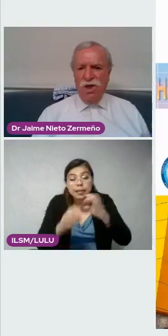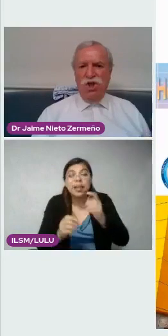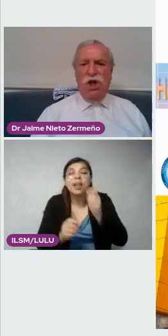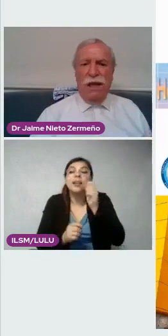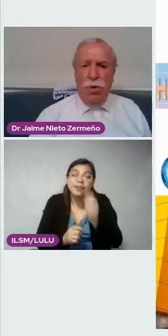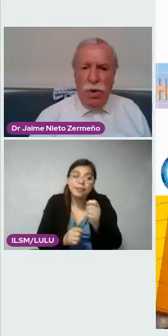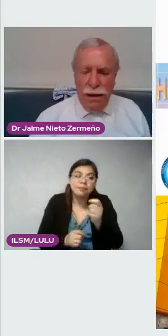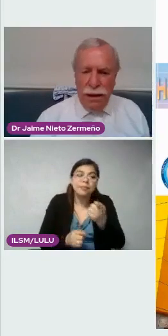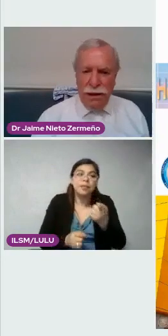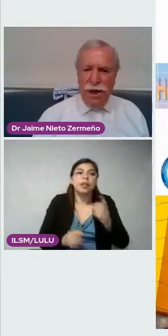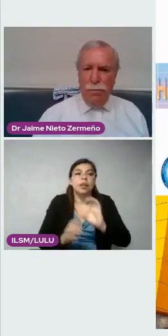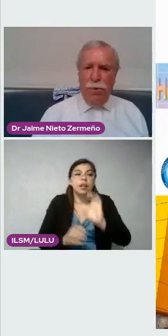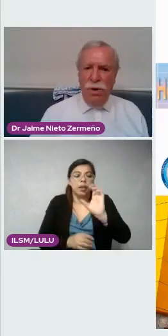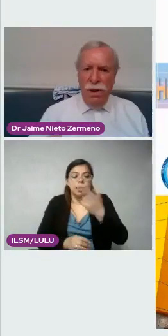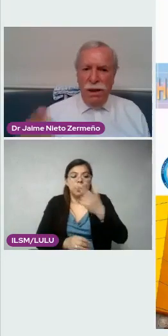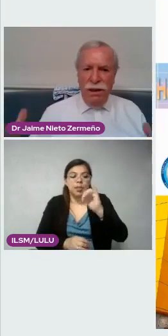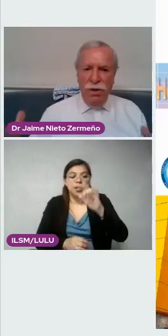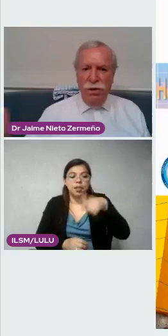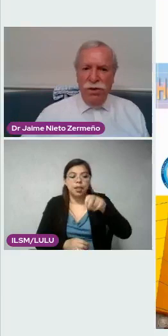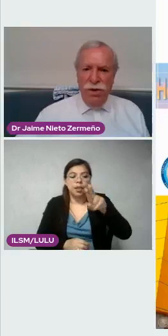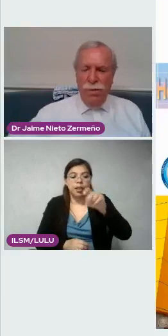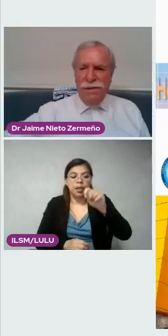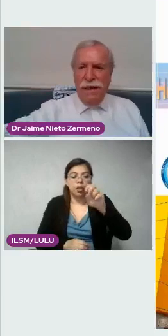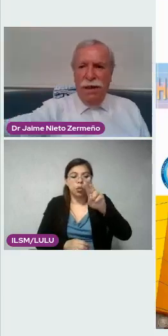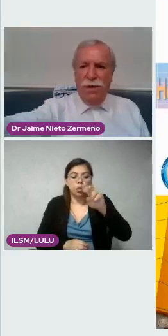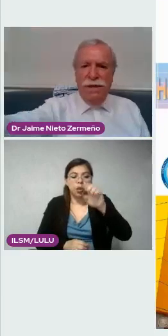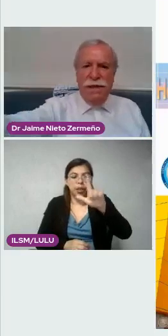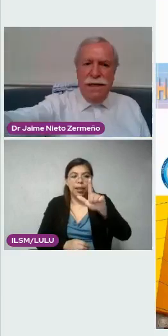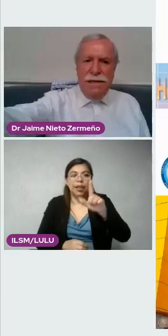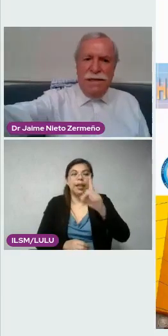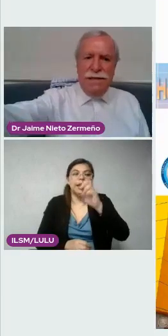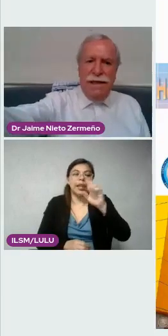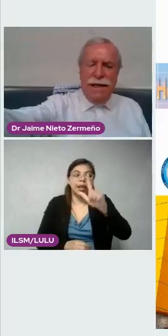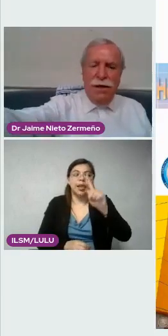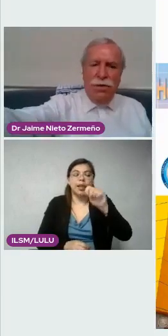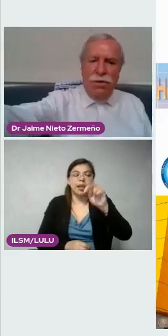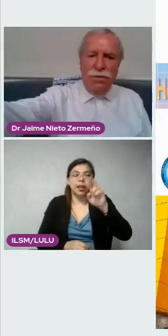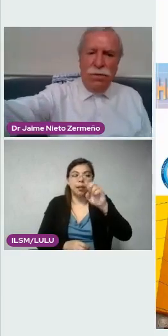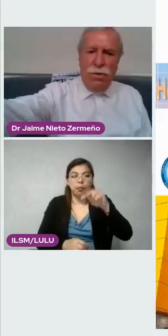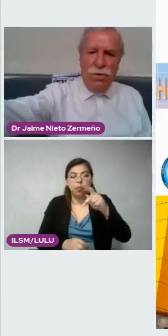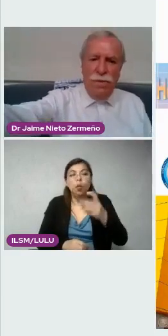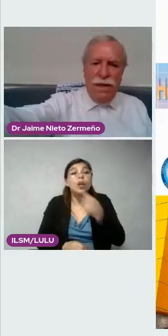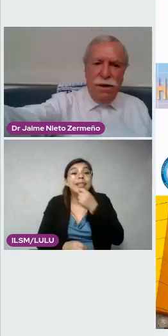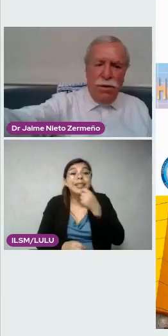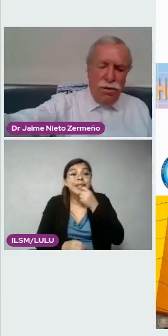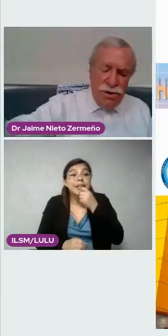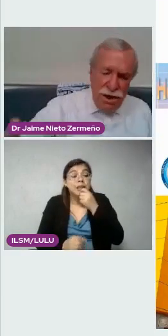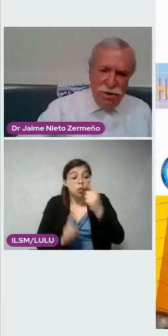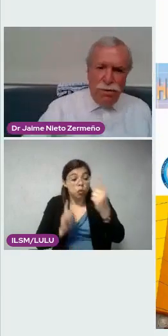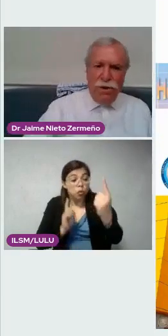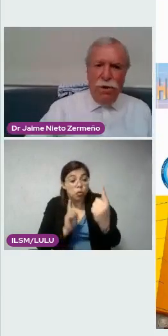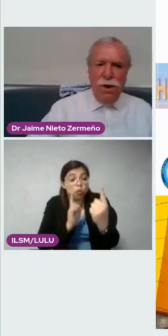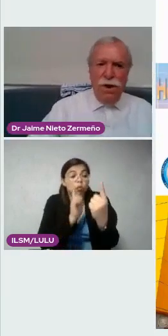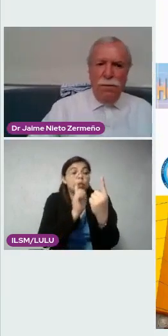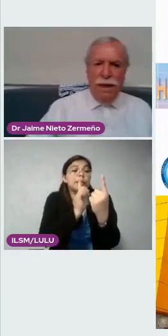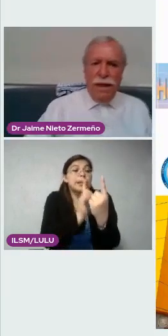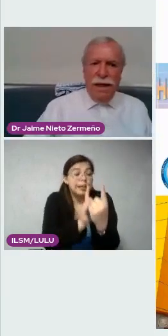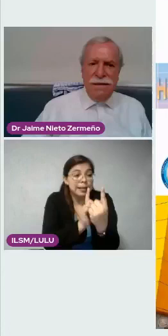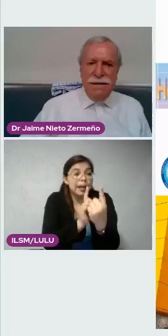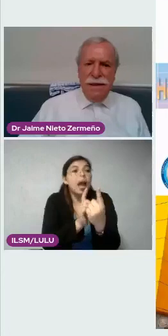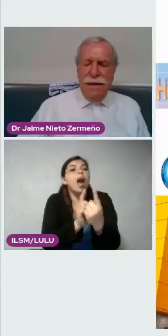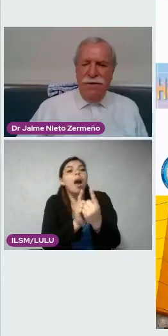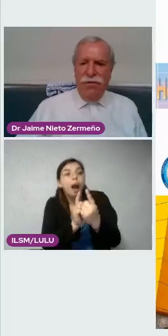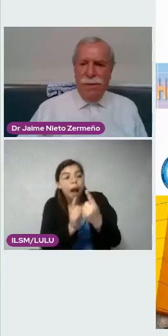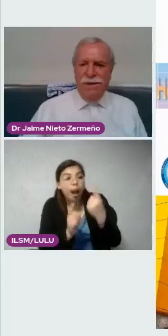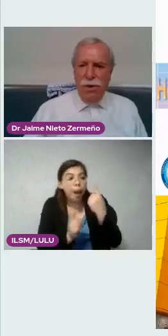llama Chiquitún el del Tiempo, en donde los investigadores se acercan con los médicos, con los niños, perdón, para